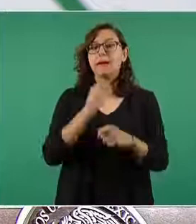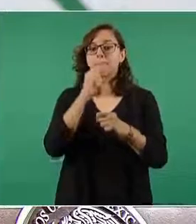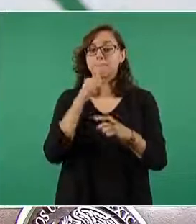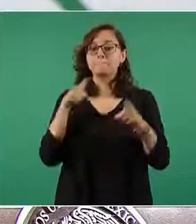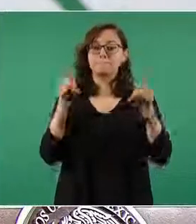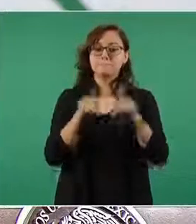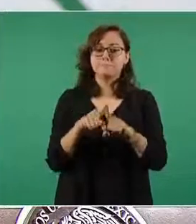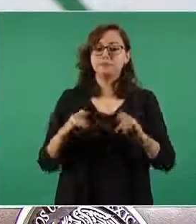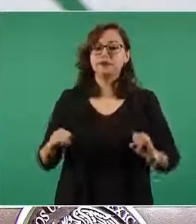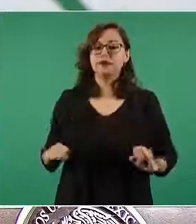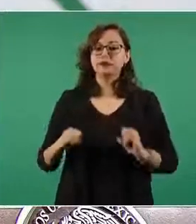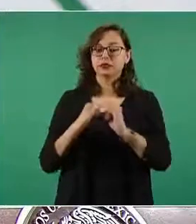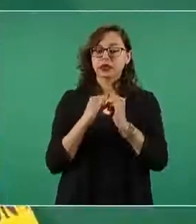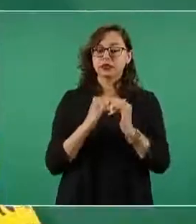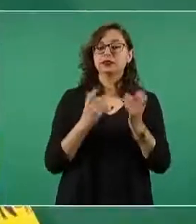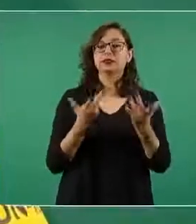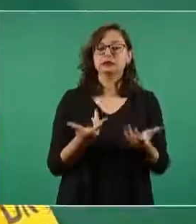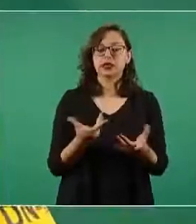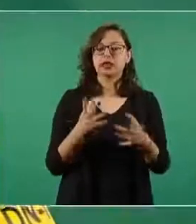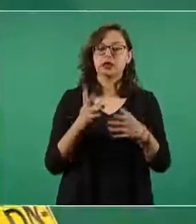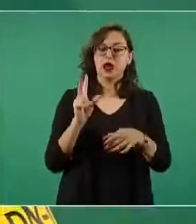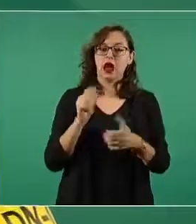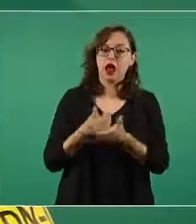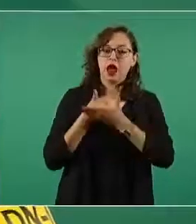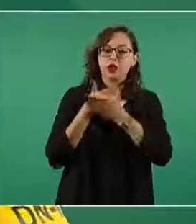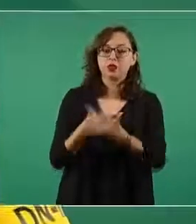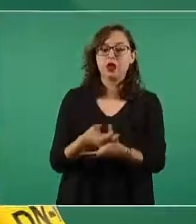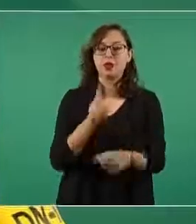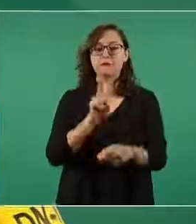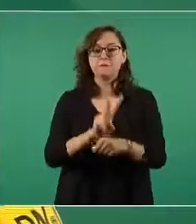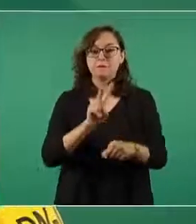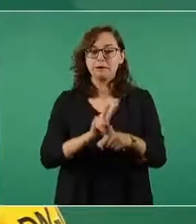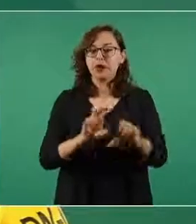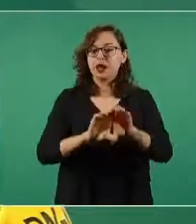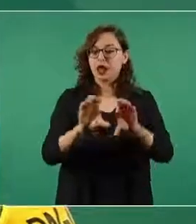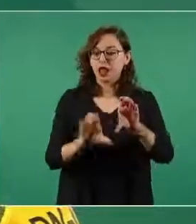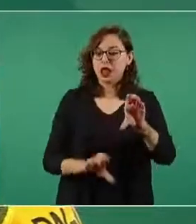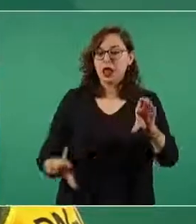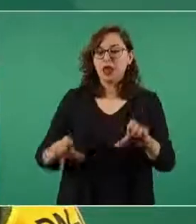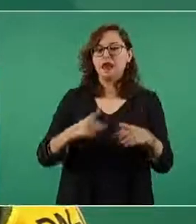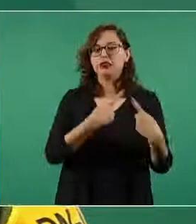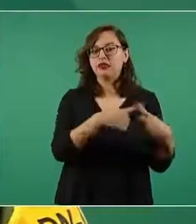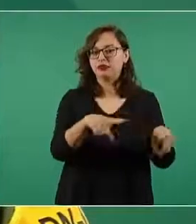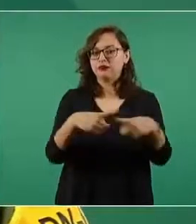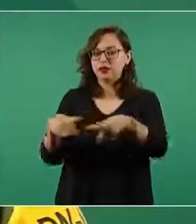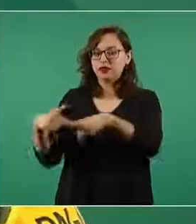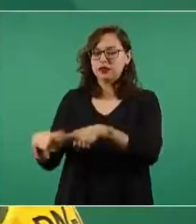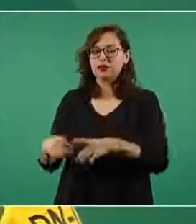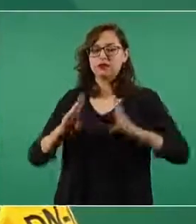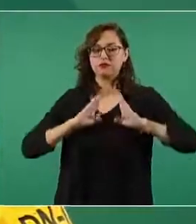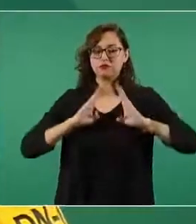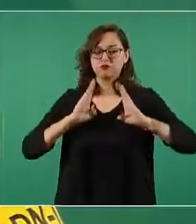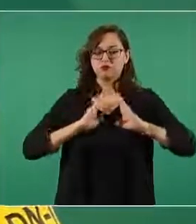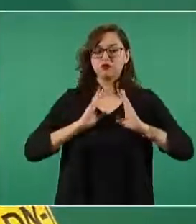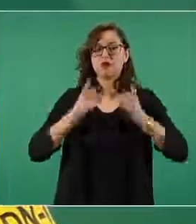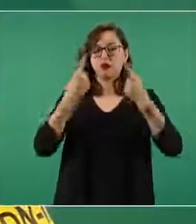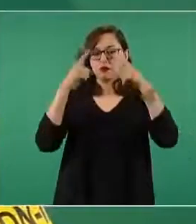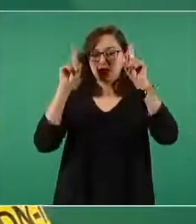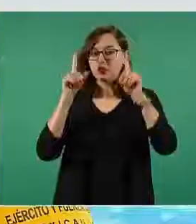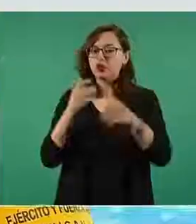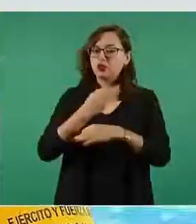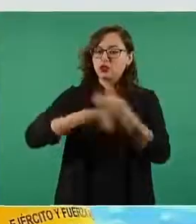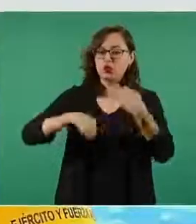descentralizados tales como vigilancia de ductos y otras misiones que cumple personal del ejército y fuerza aérea